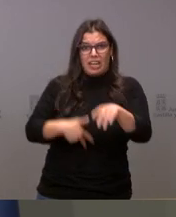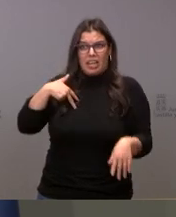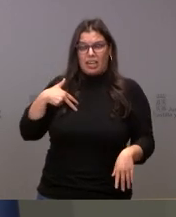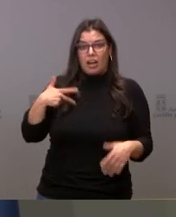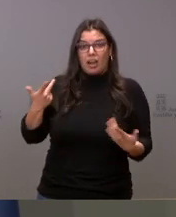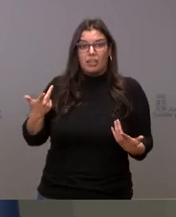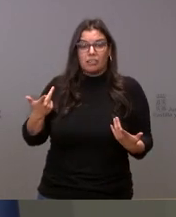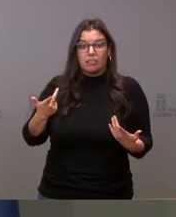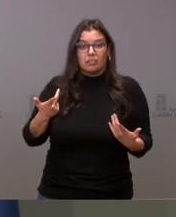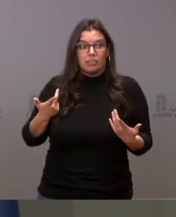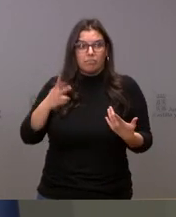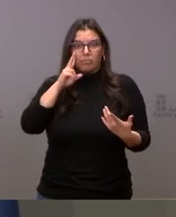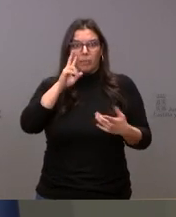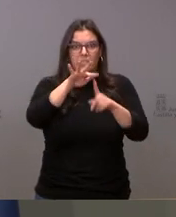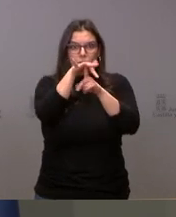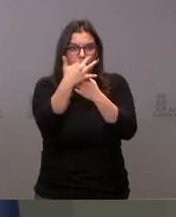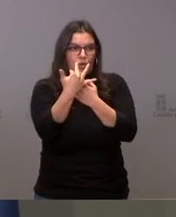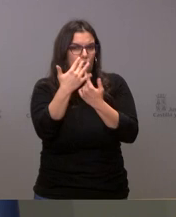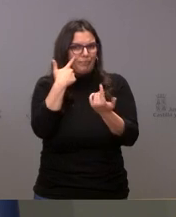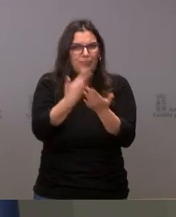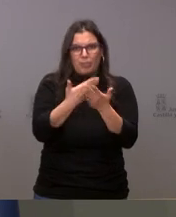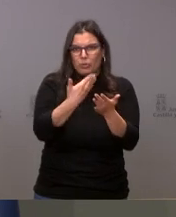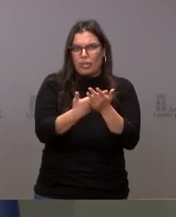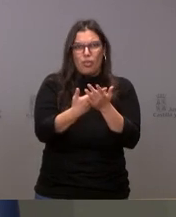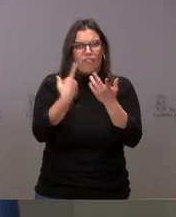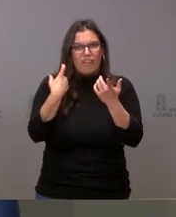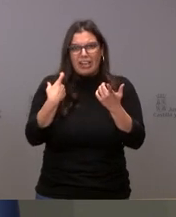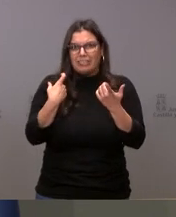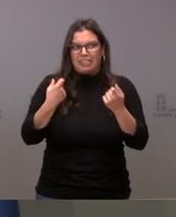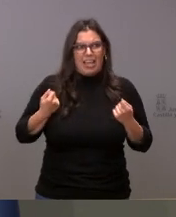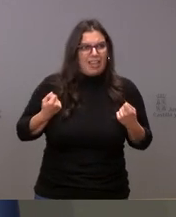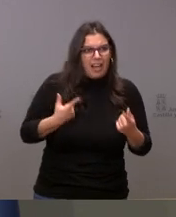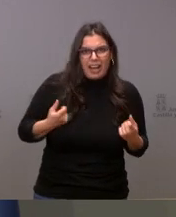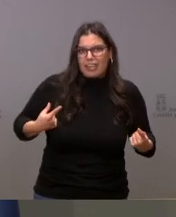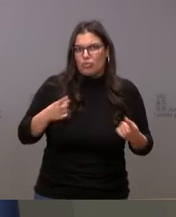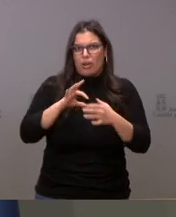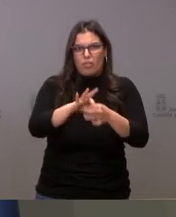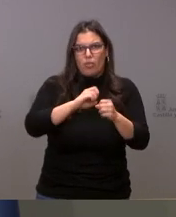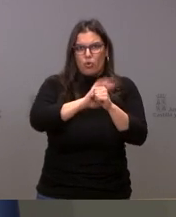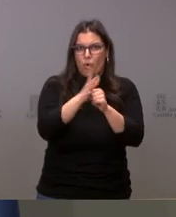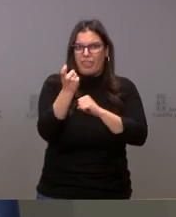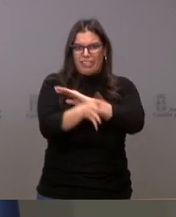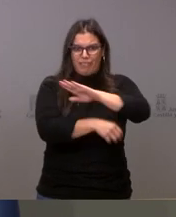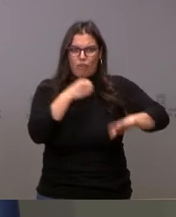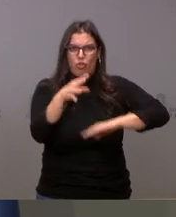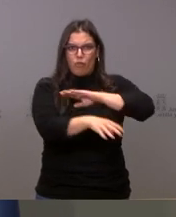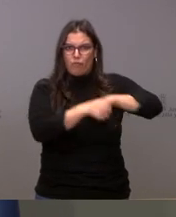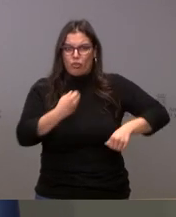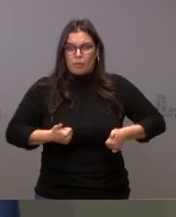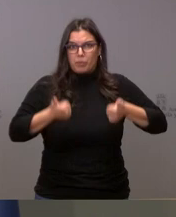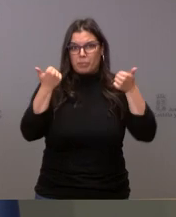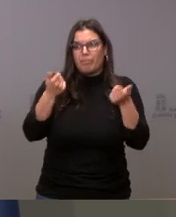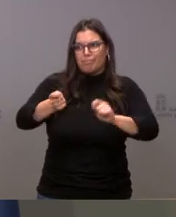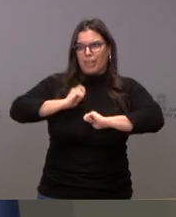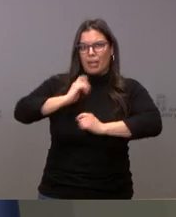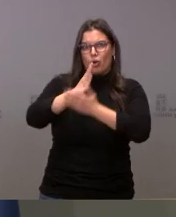ningún sentido que en este contexto en donde está demostrado que hay que incurrir en más fondos vinculados al COVID pues tengamos las comunidades autónomas